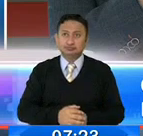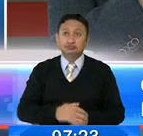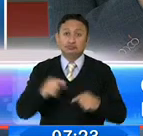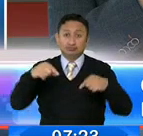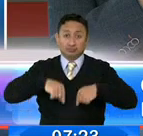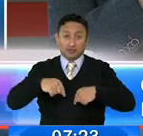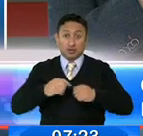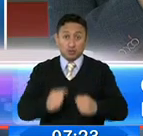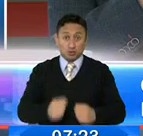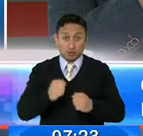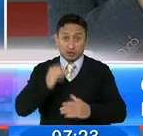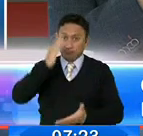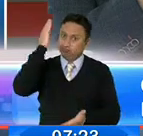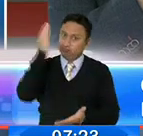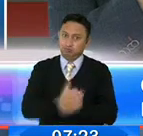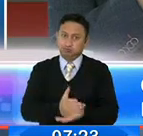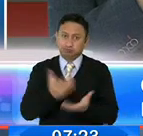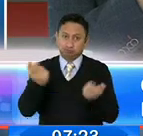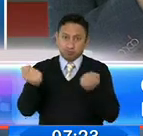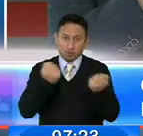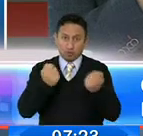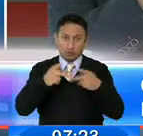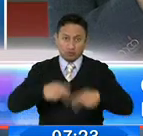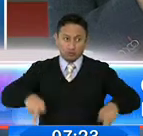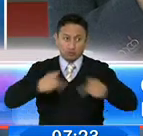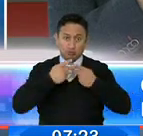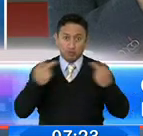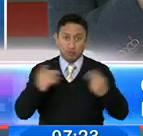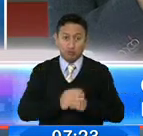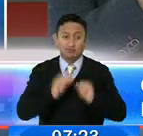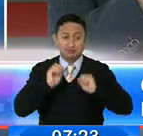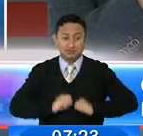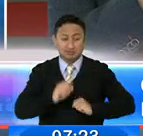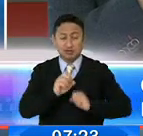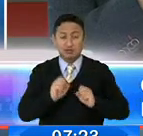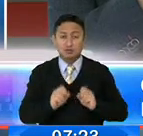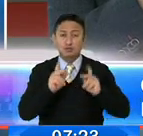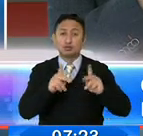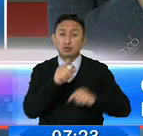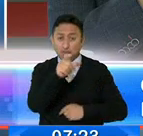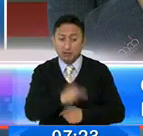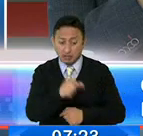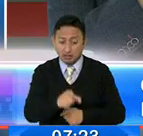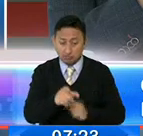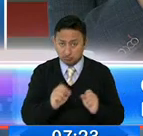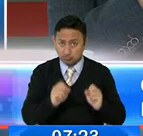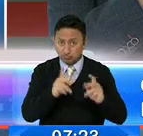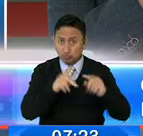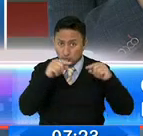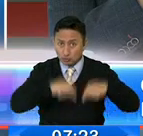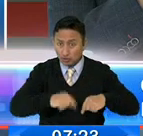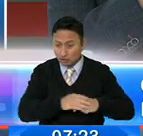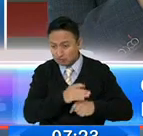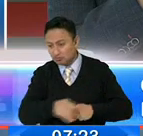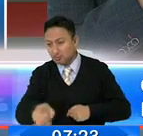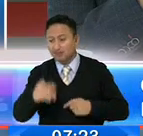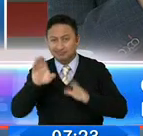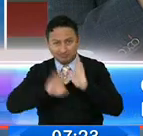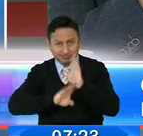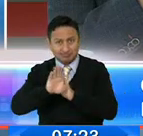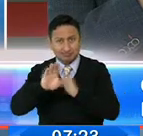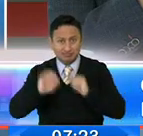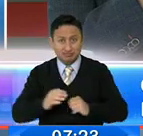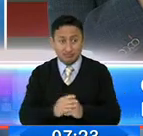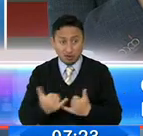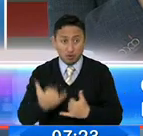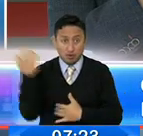mano dura para ejercer el control del espacio público, también tenemos que dar una oportunidad a estas personas para que puedan también salir adelante. Y en esta